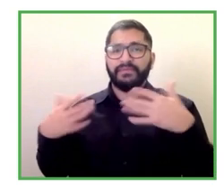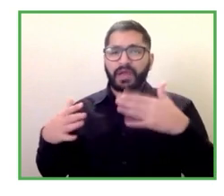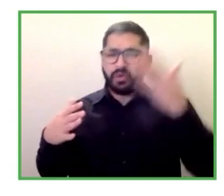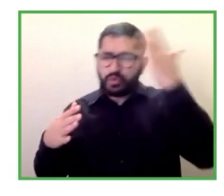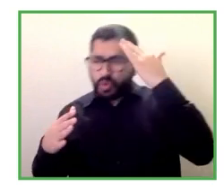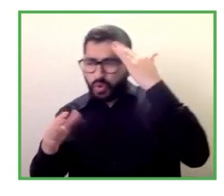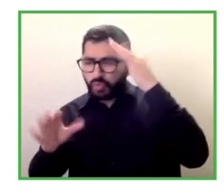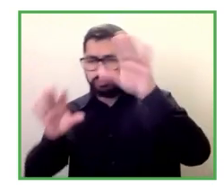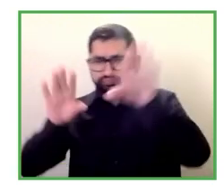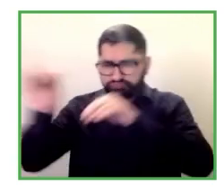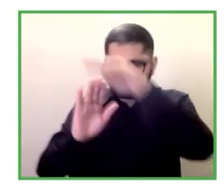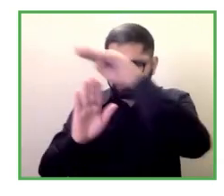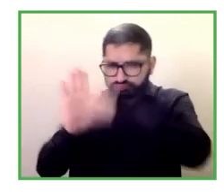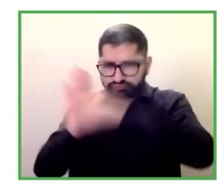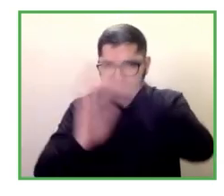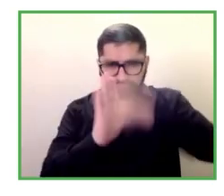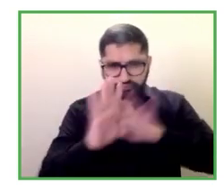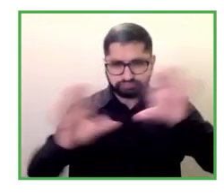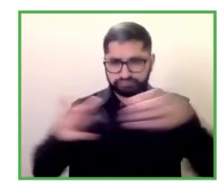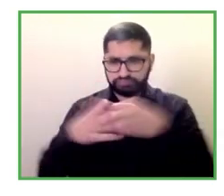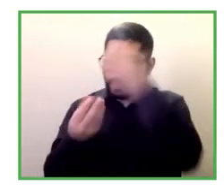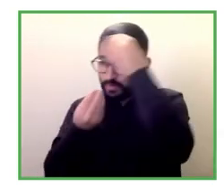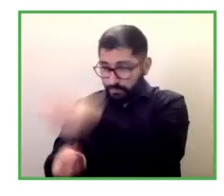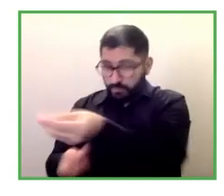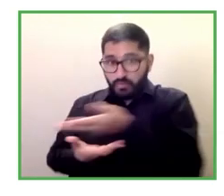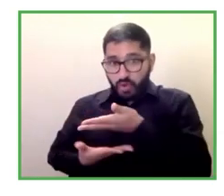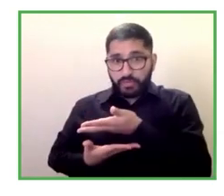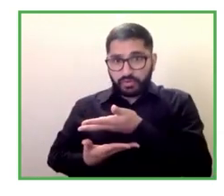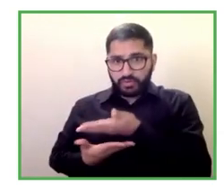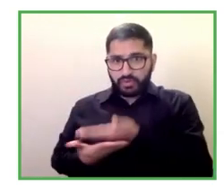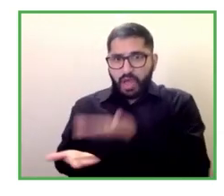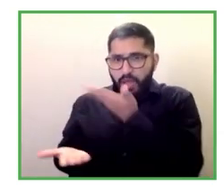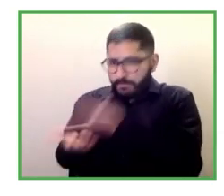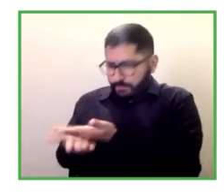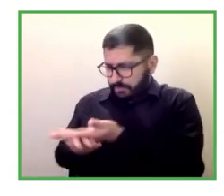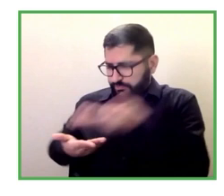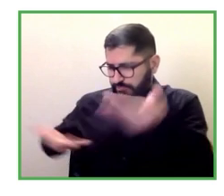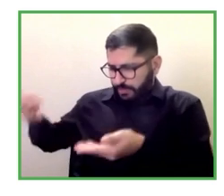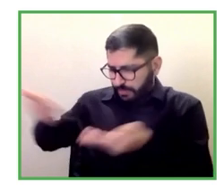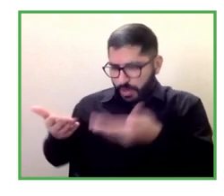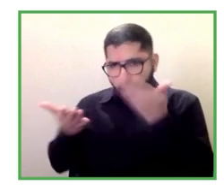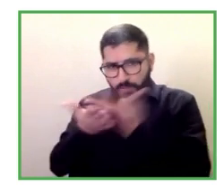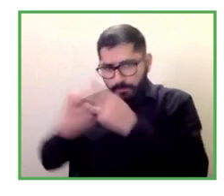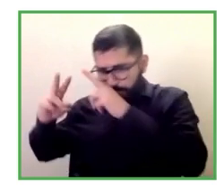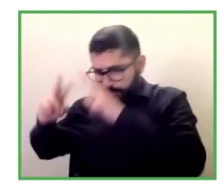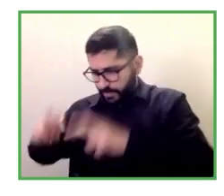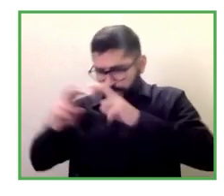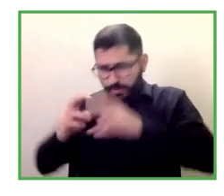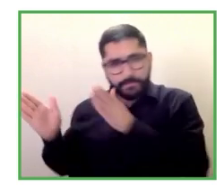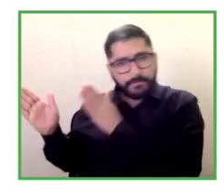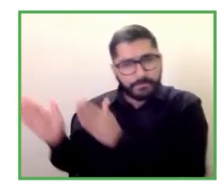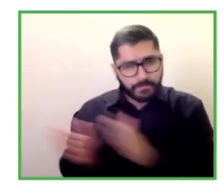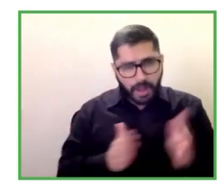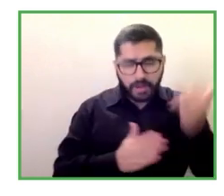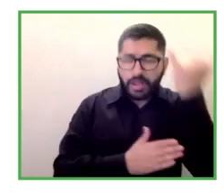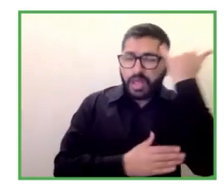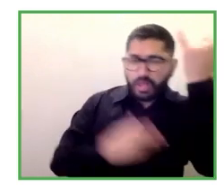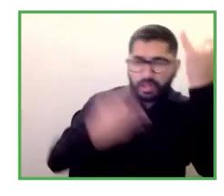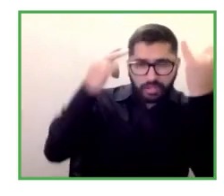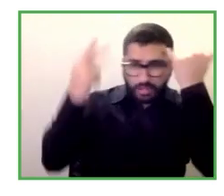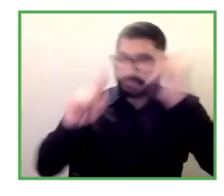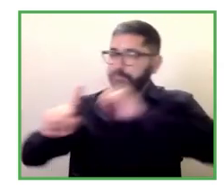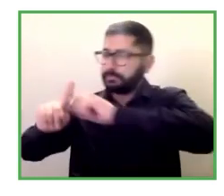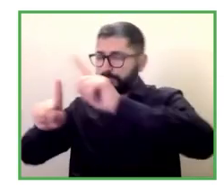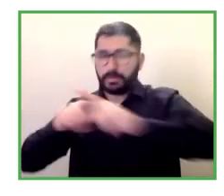con la petición de nuestras iniciativas en las distintas políticas y sus iniciativas en Estados Unidos y en